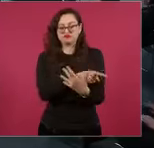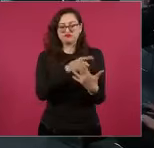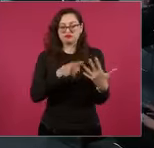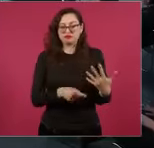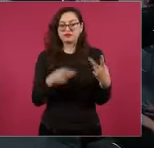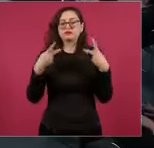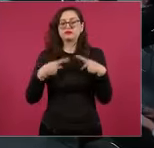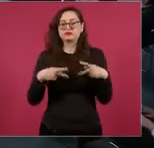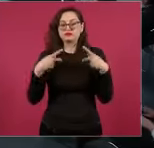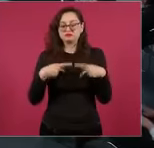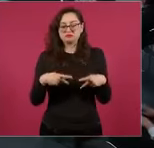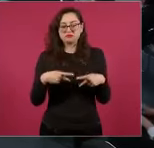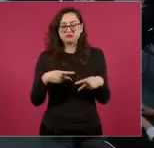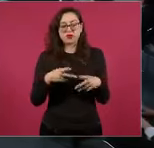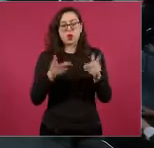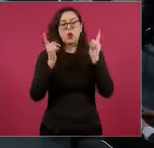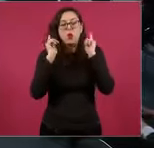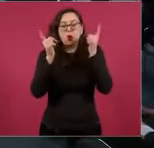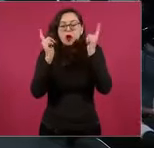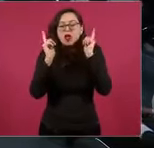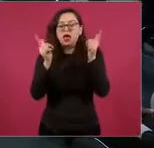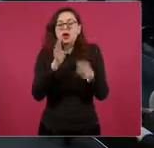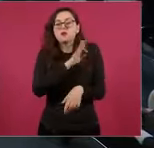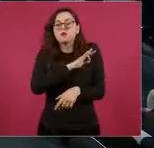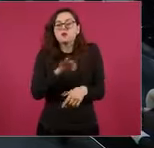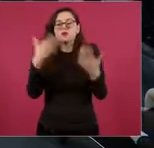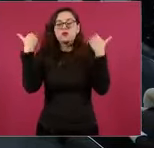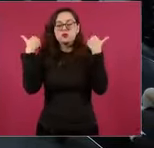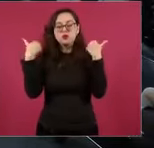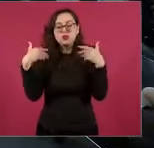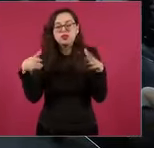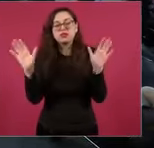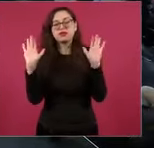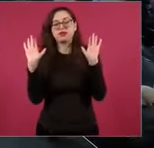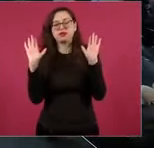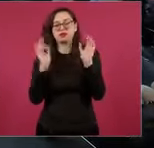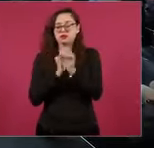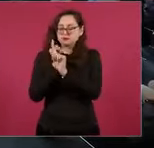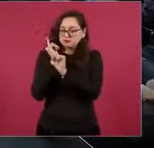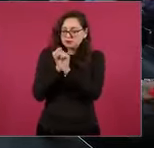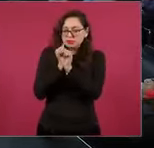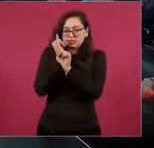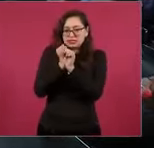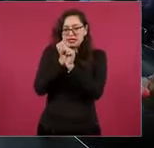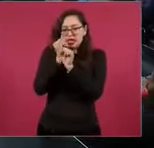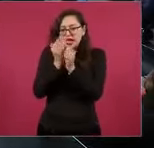que conocieran